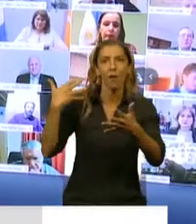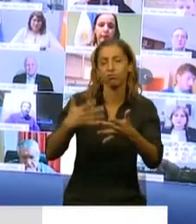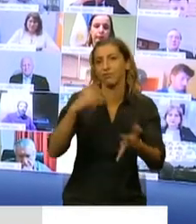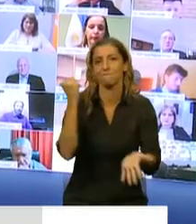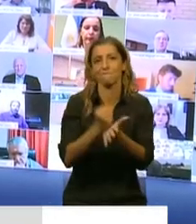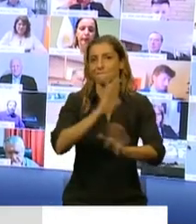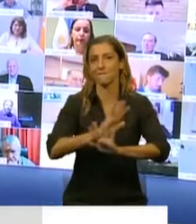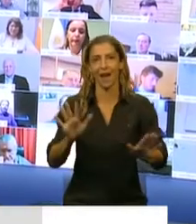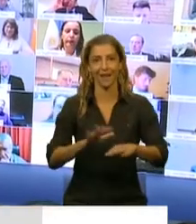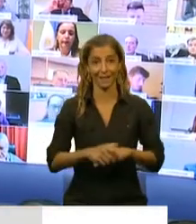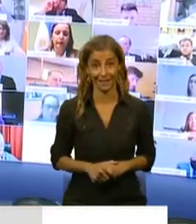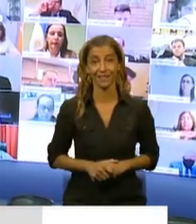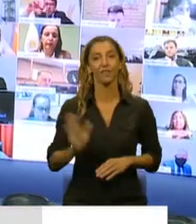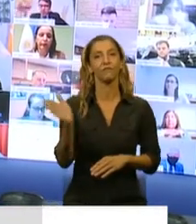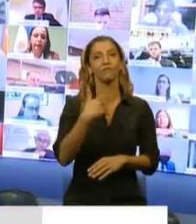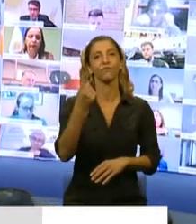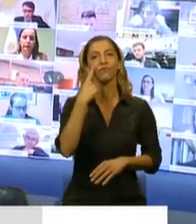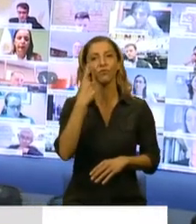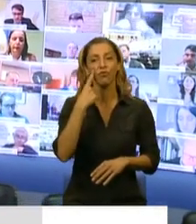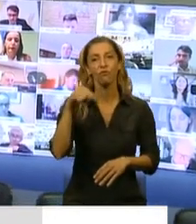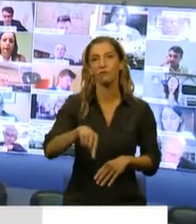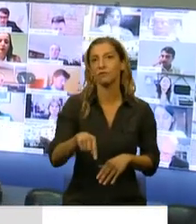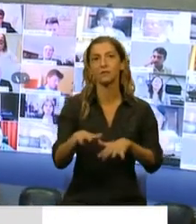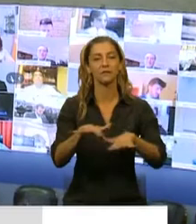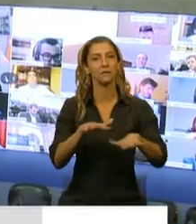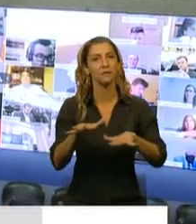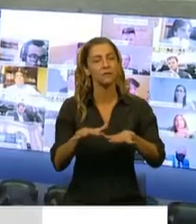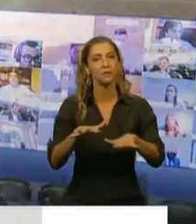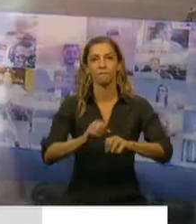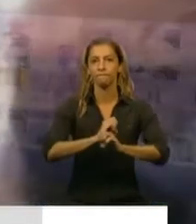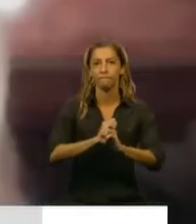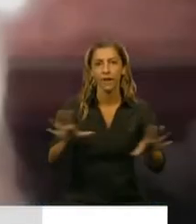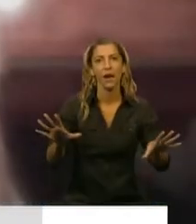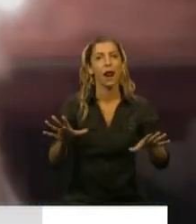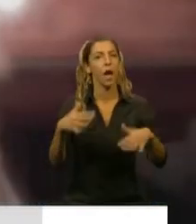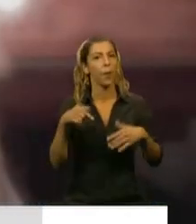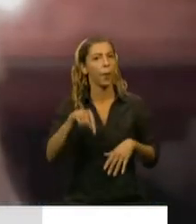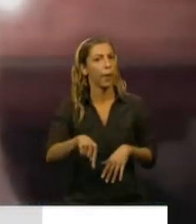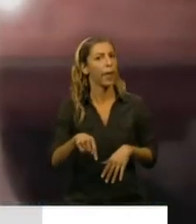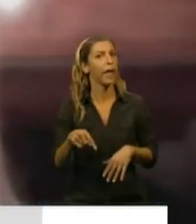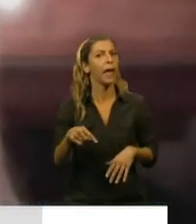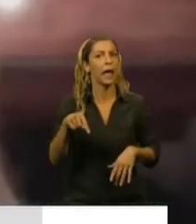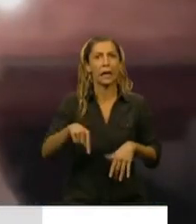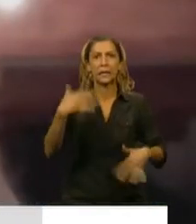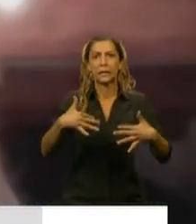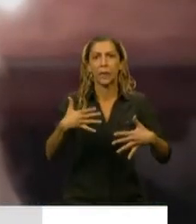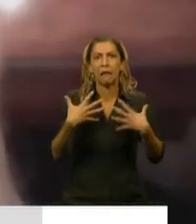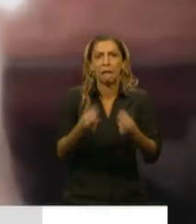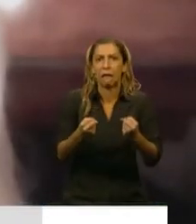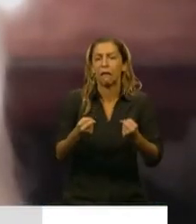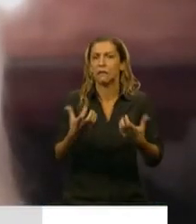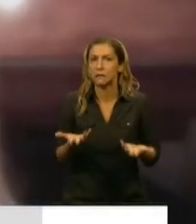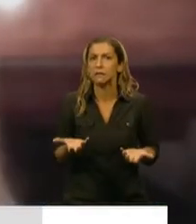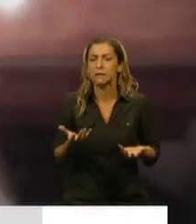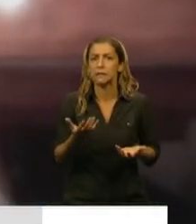conocida la gravedad generada por la pandemia y la emergencia sanitaria en la que nos encontramos. En mi